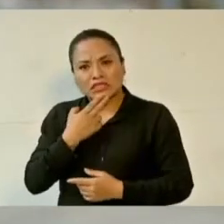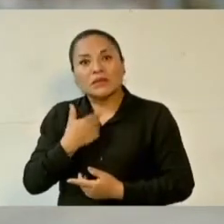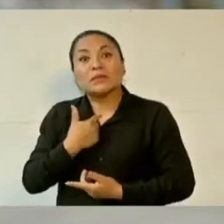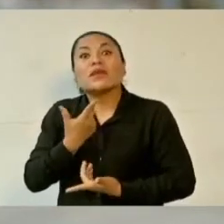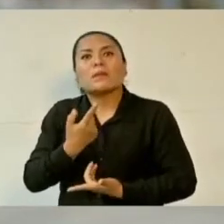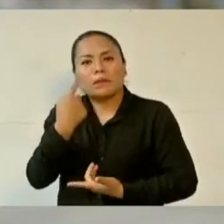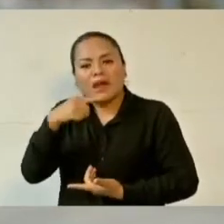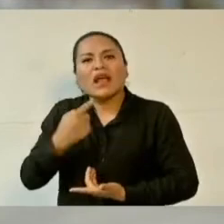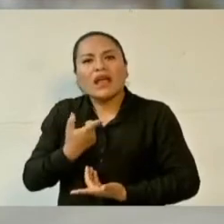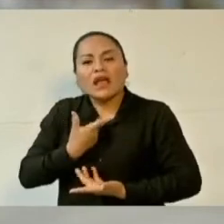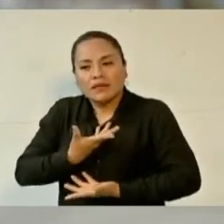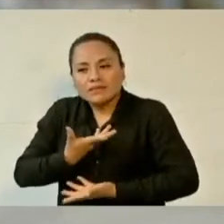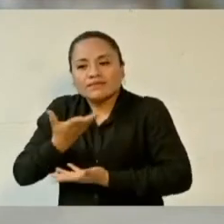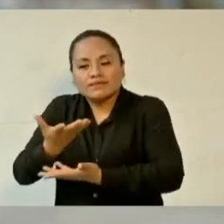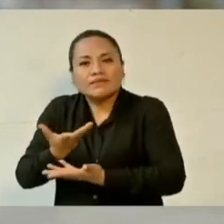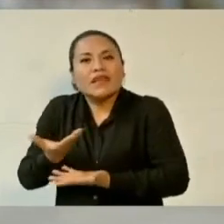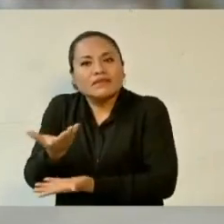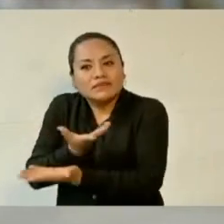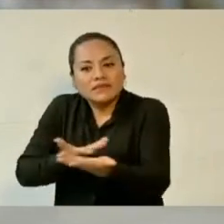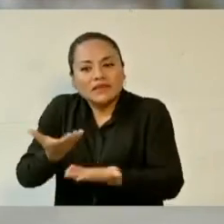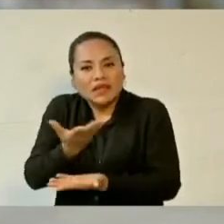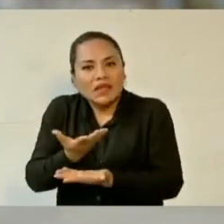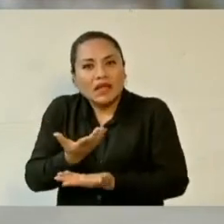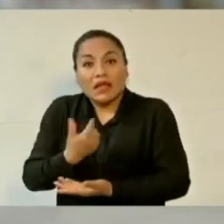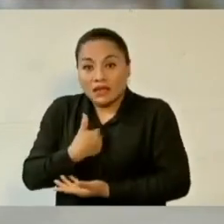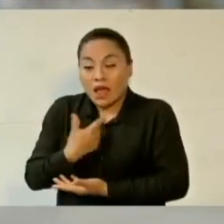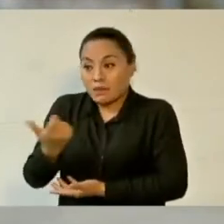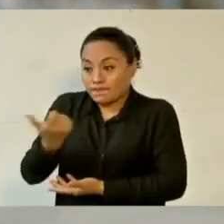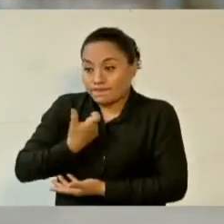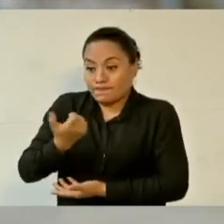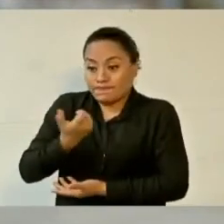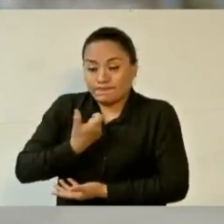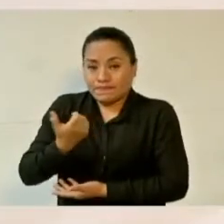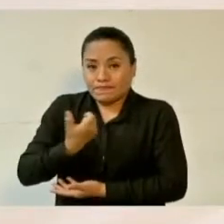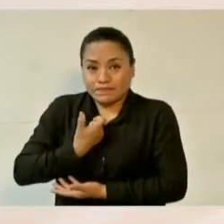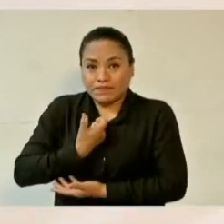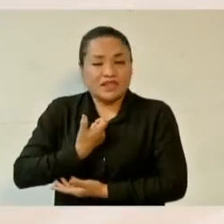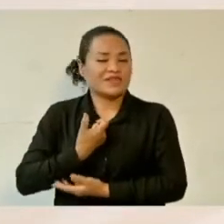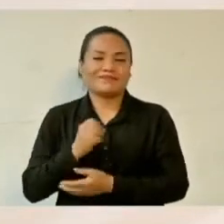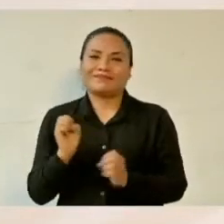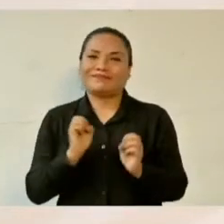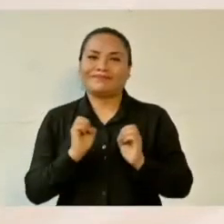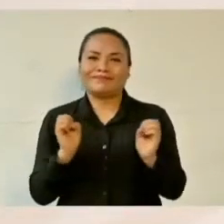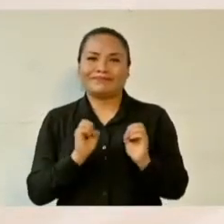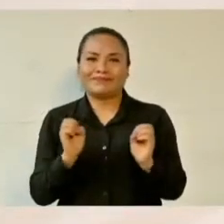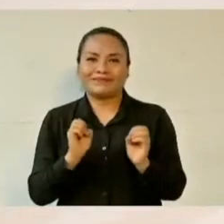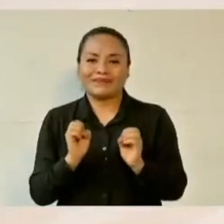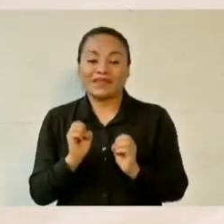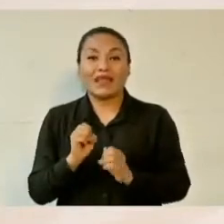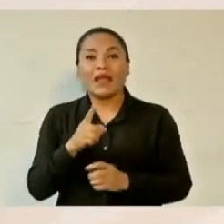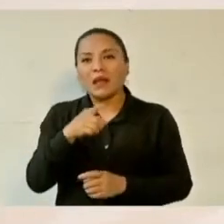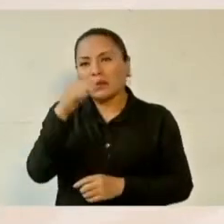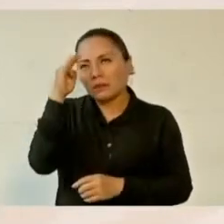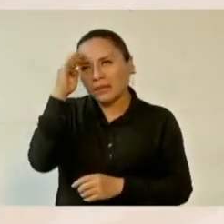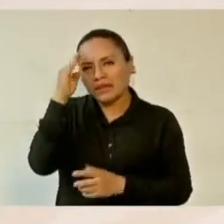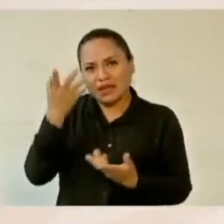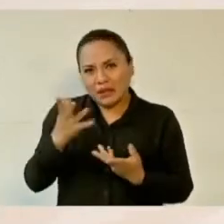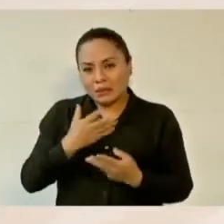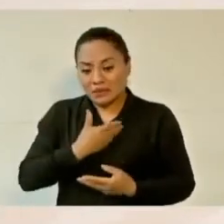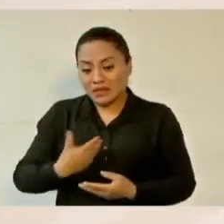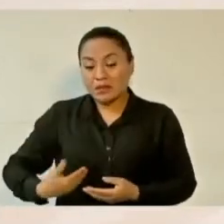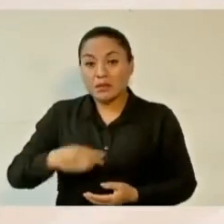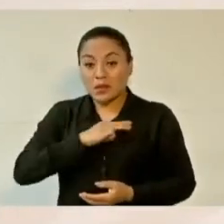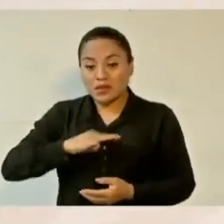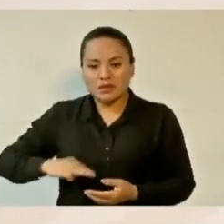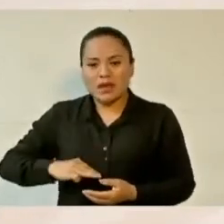No cobran. Imagínense, presidentes municipales que no cobran,